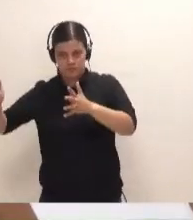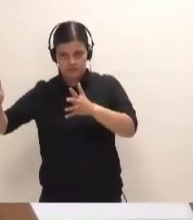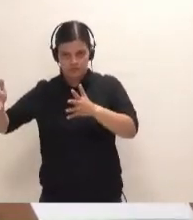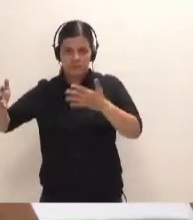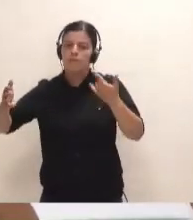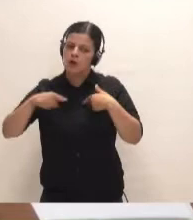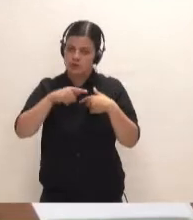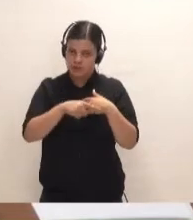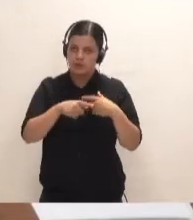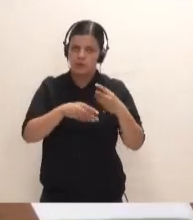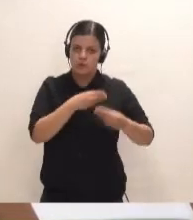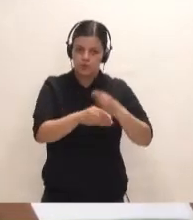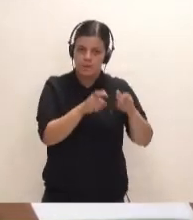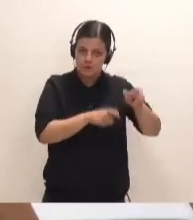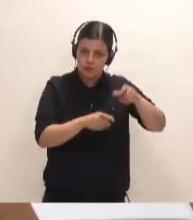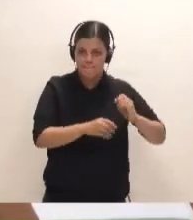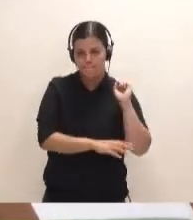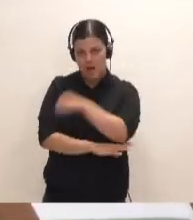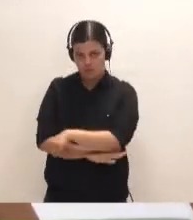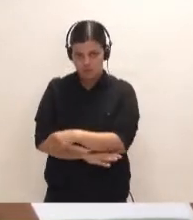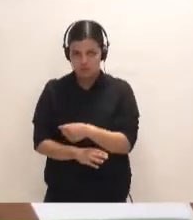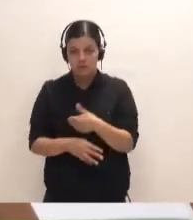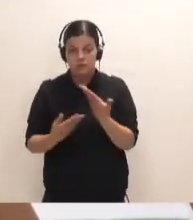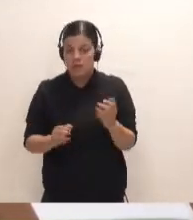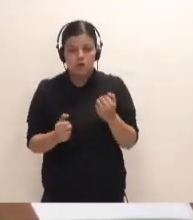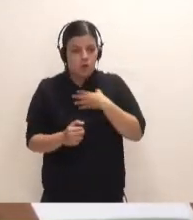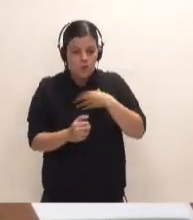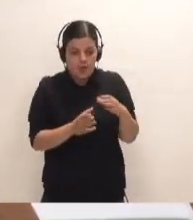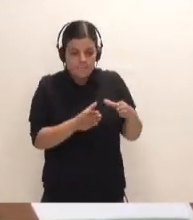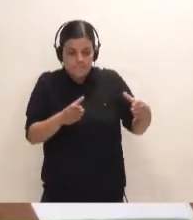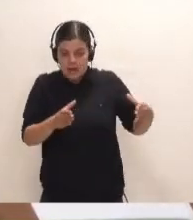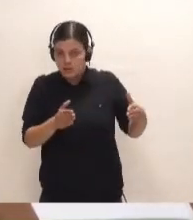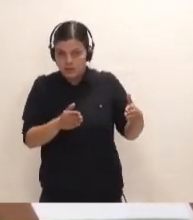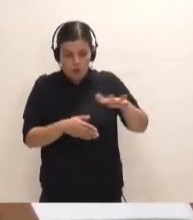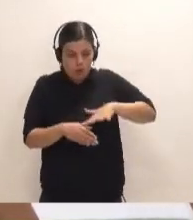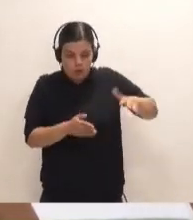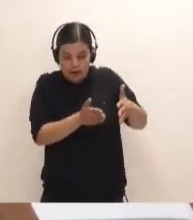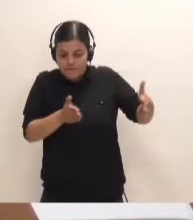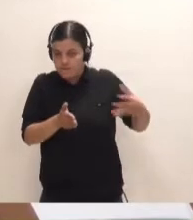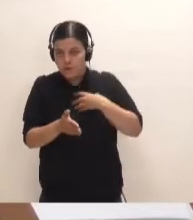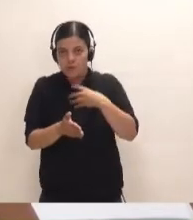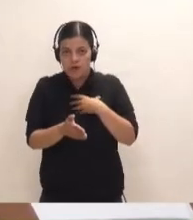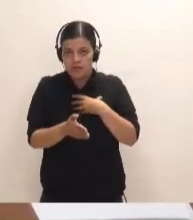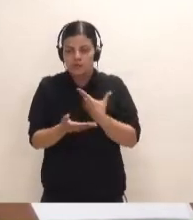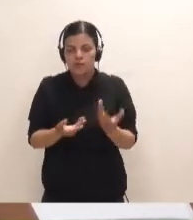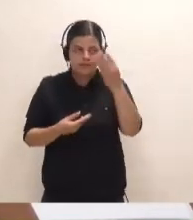pasajeros que este puerto y ante la imposibilidad de ampliación de las instalaciones se planteaba